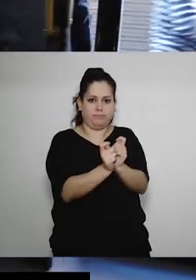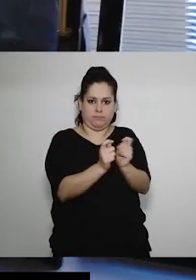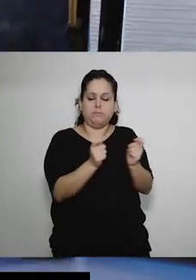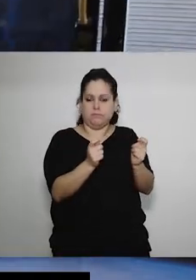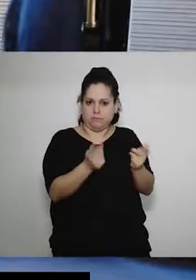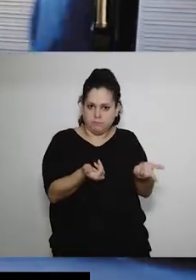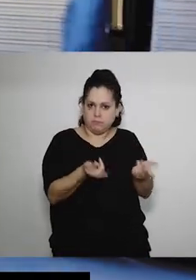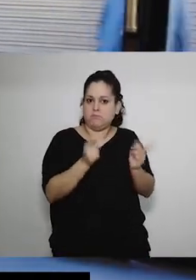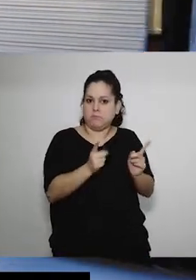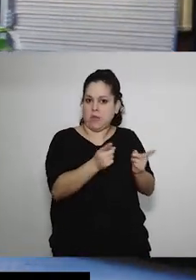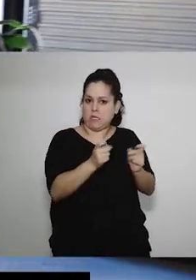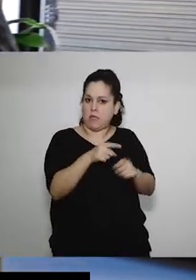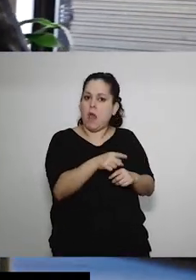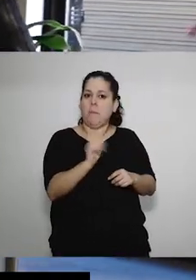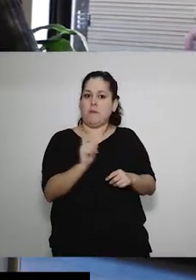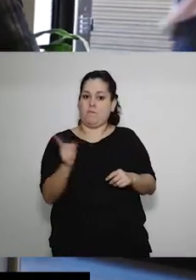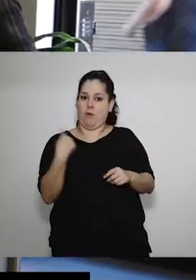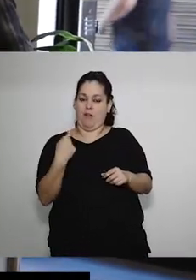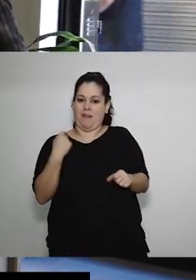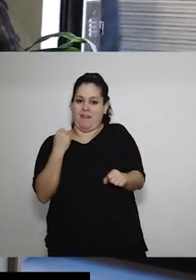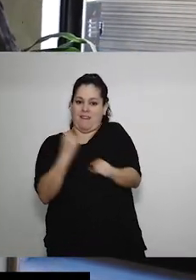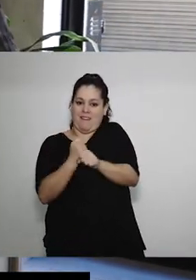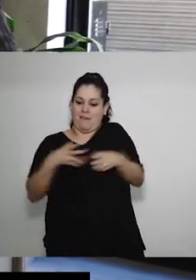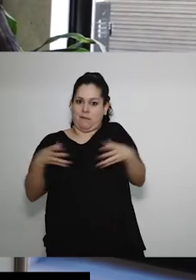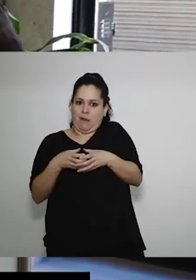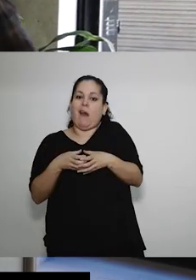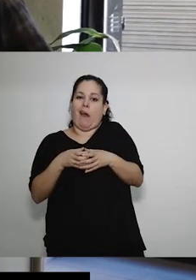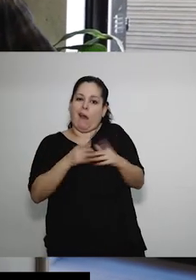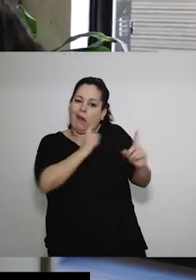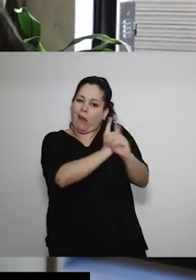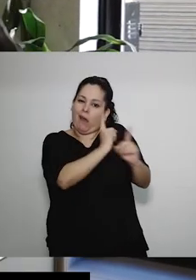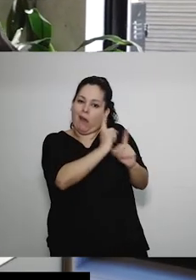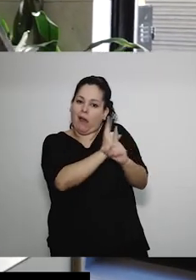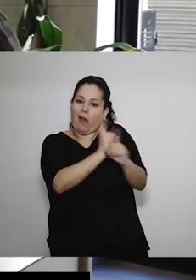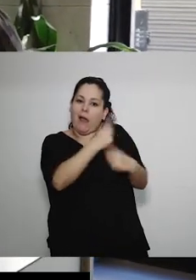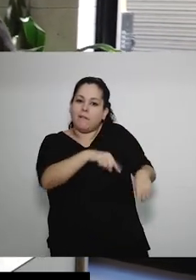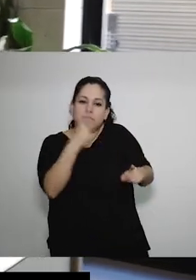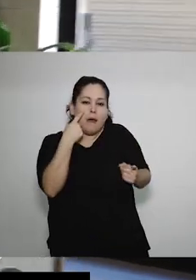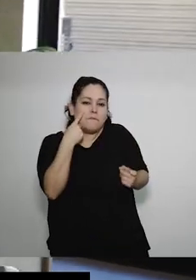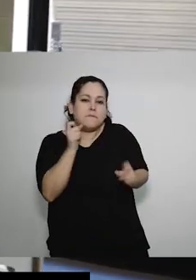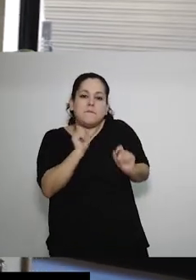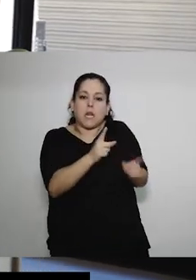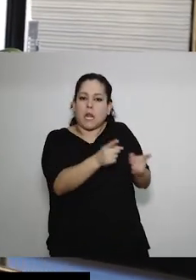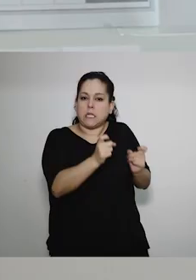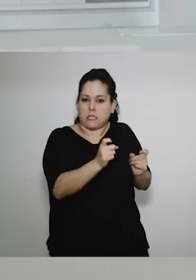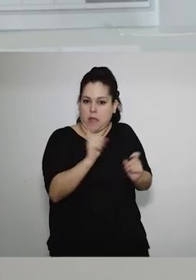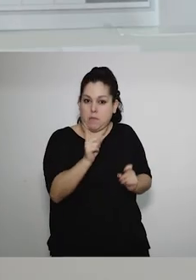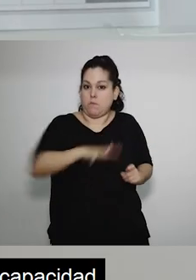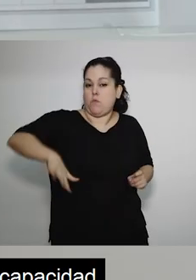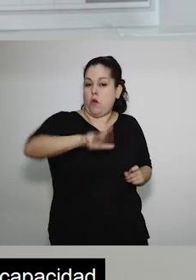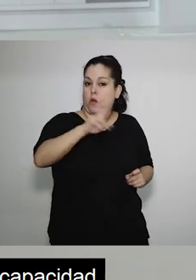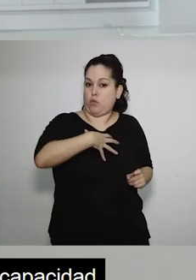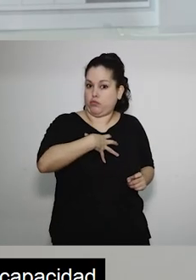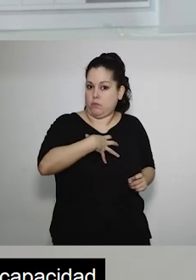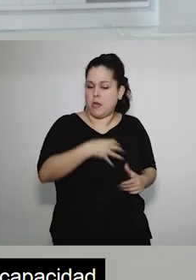necesitar rediseñar el horario. Esto se trabaja con el trabajador, se trabaja con el equipo de trabajo, se trabaja desde recursos humanos. Y